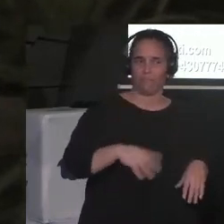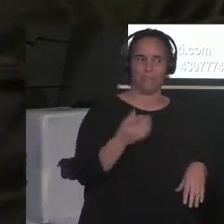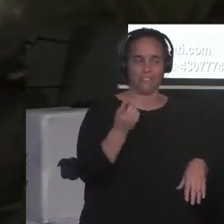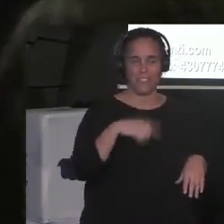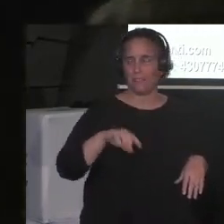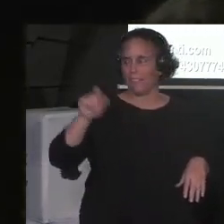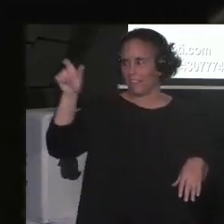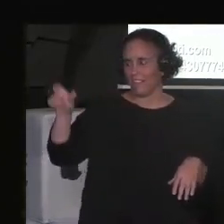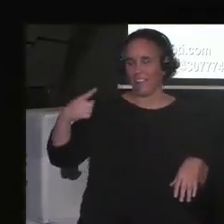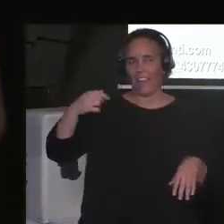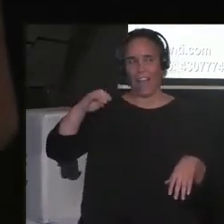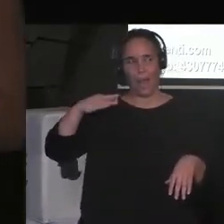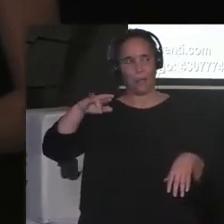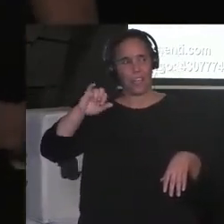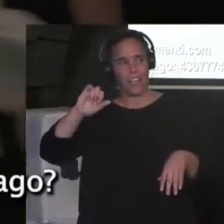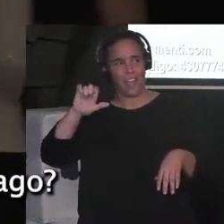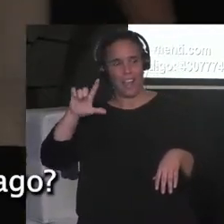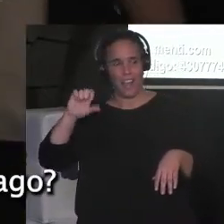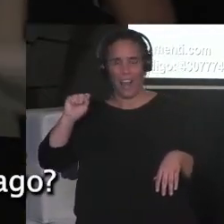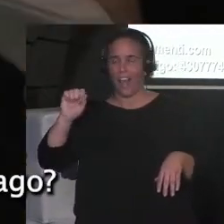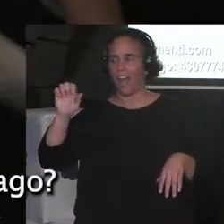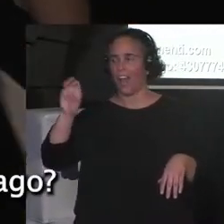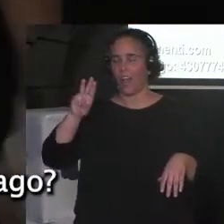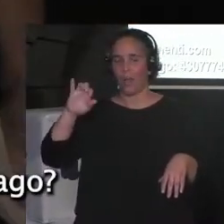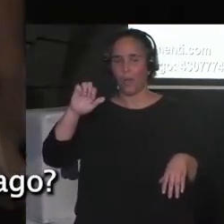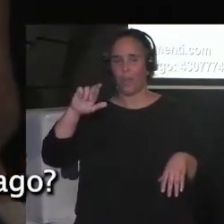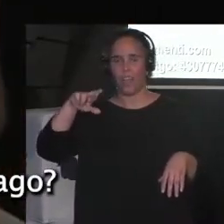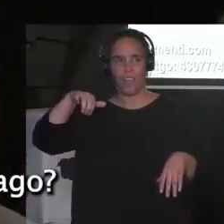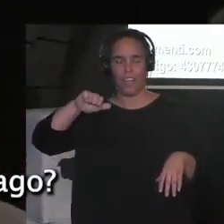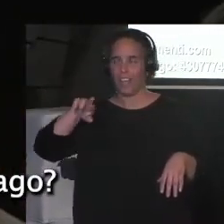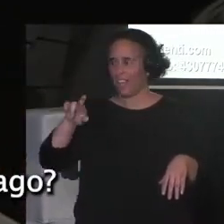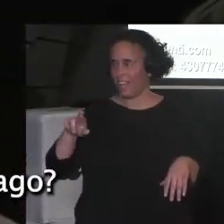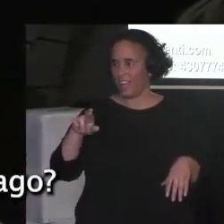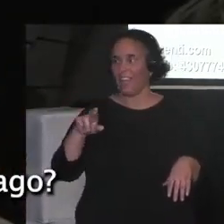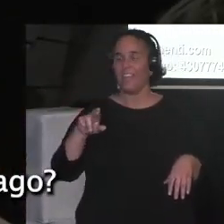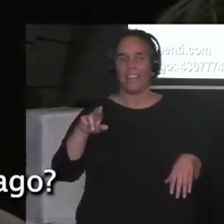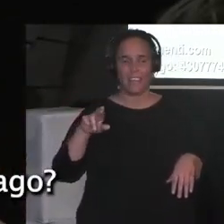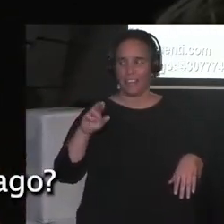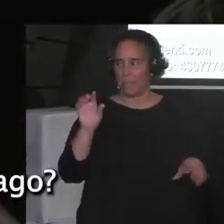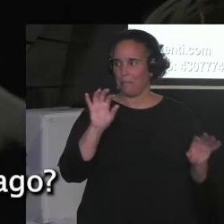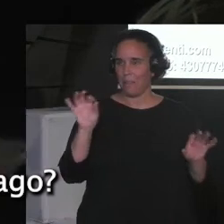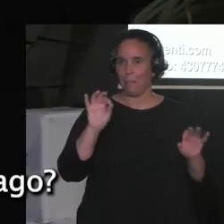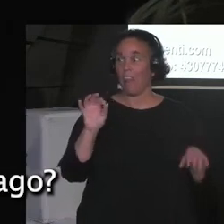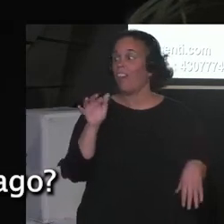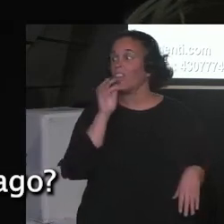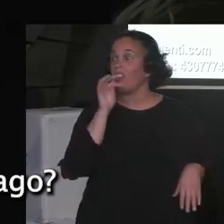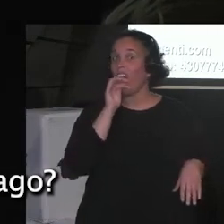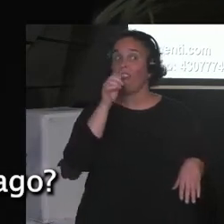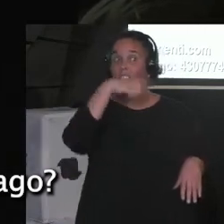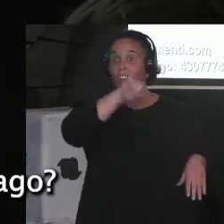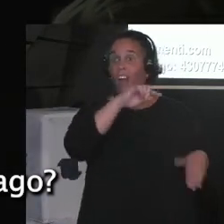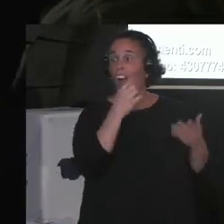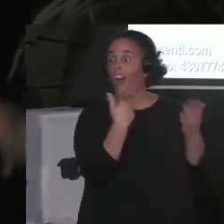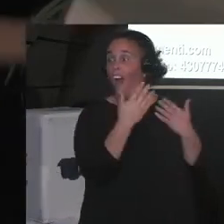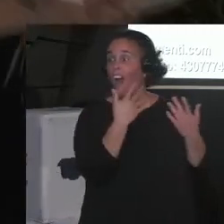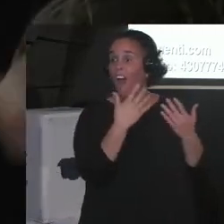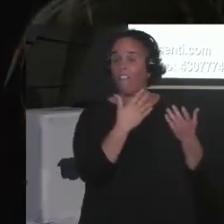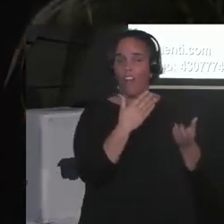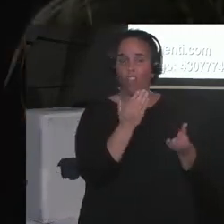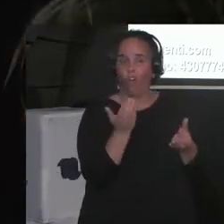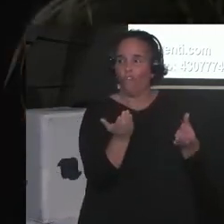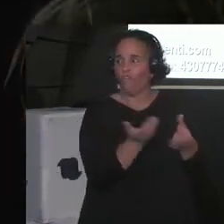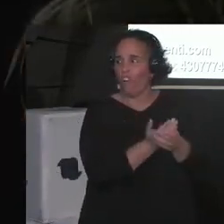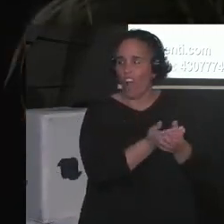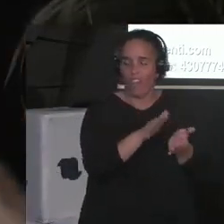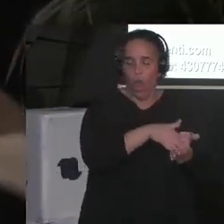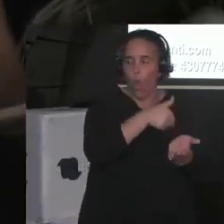Gabriela Wiener ya preparada. Gabriela, todavía están hablando de lo bueno que estaba Lumus de Remolacha. ¿Qué hago? ¿Qué hago?